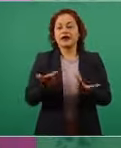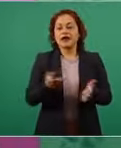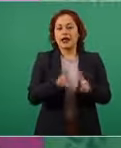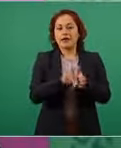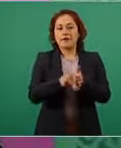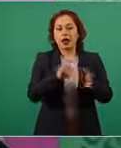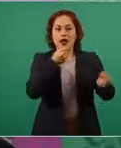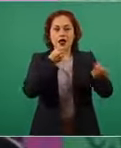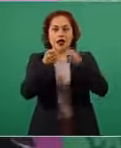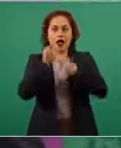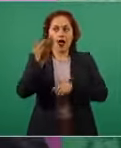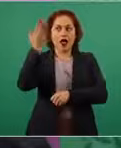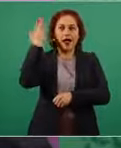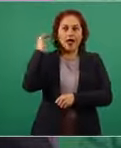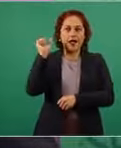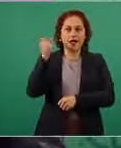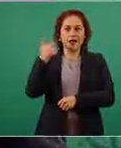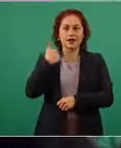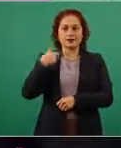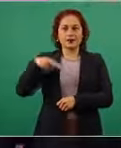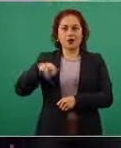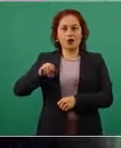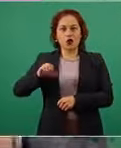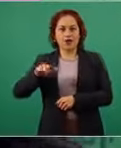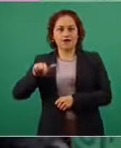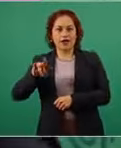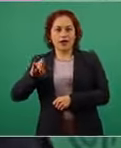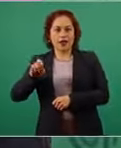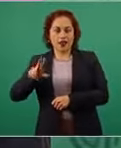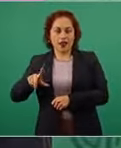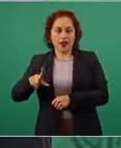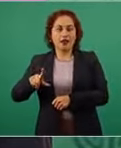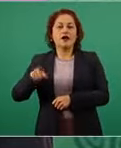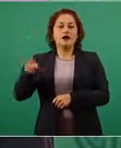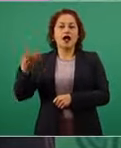del periodo neoliberal ahora se volvieron opositores